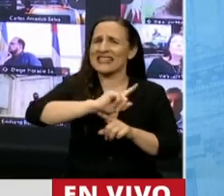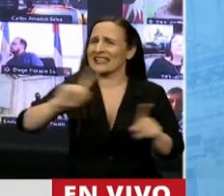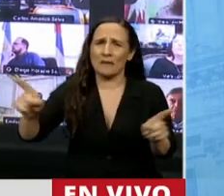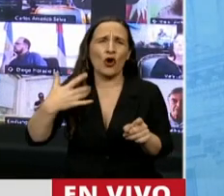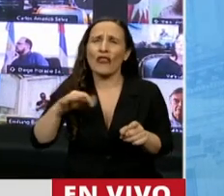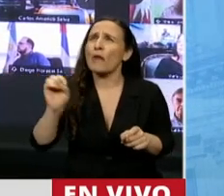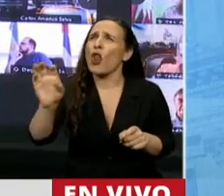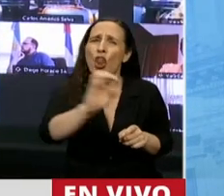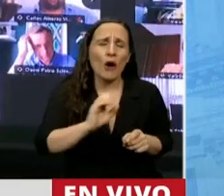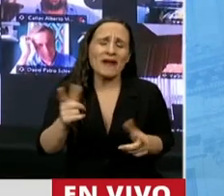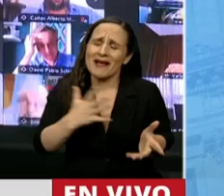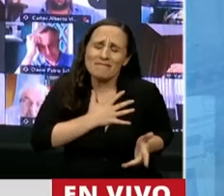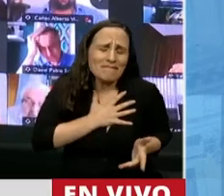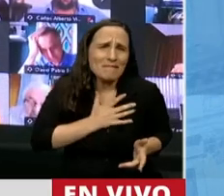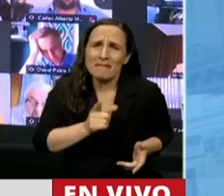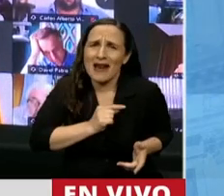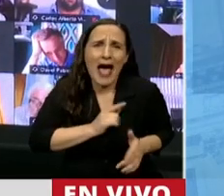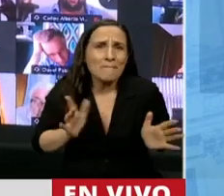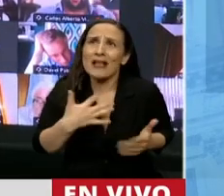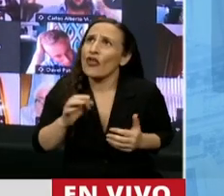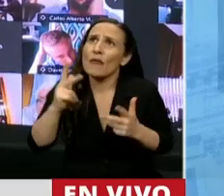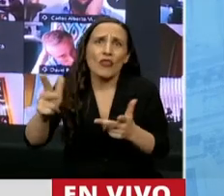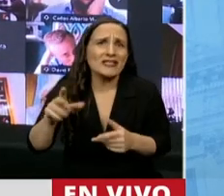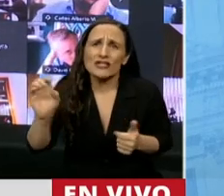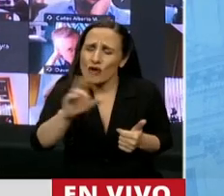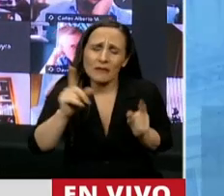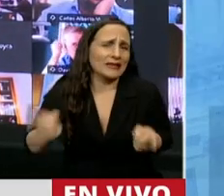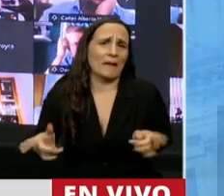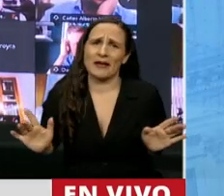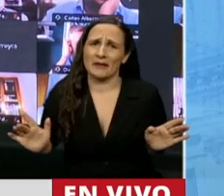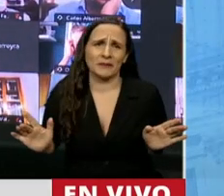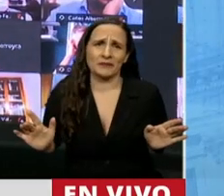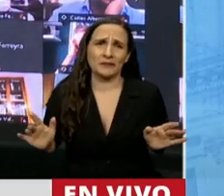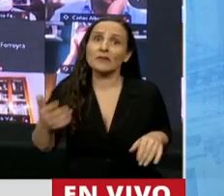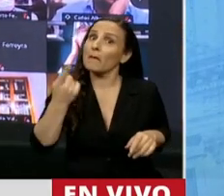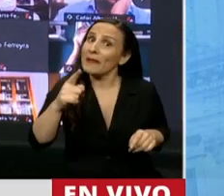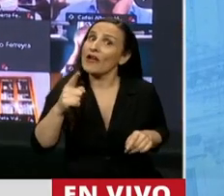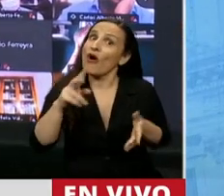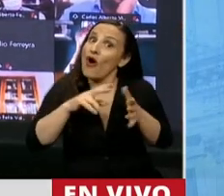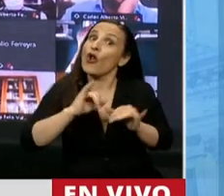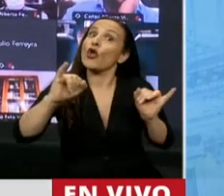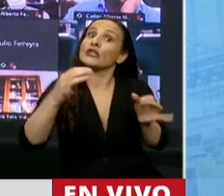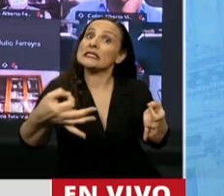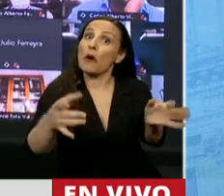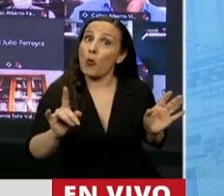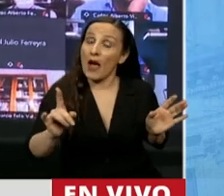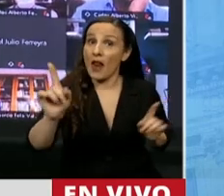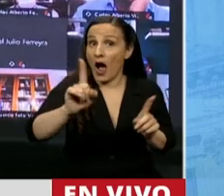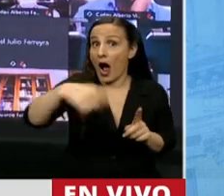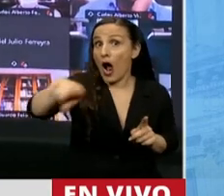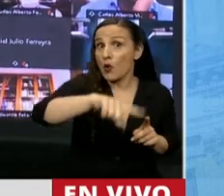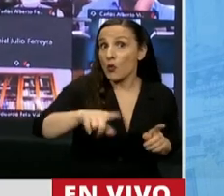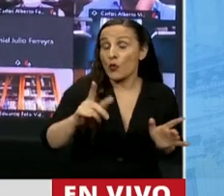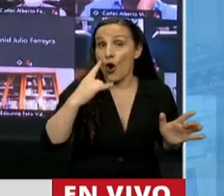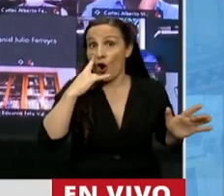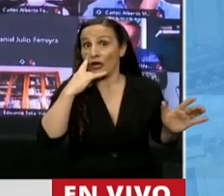tener que nombrarlos. Lo lamento mucho. Lo lamento. Miren, hoy hay una buena noticia, que a ustedes los debe poner, o a algunos de ustedes los debe